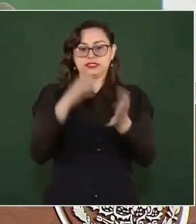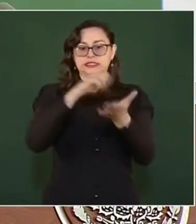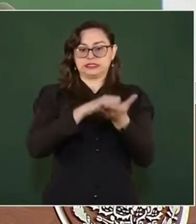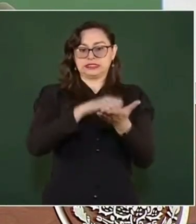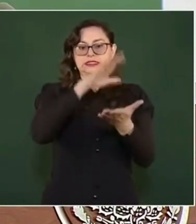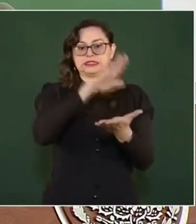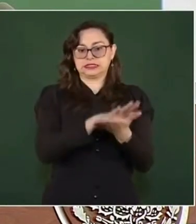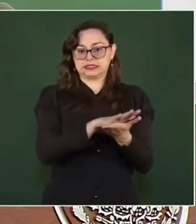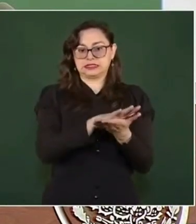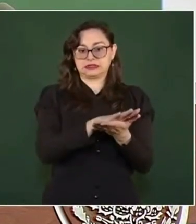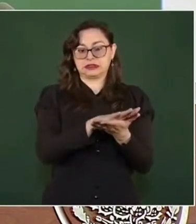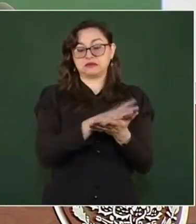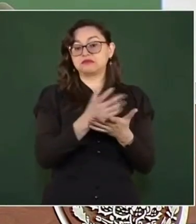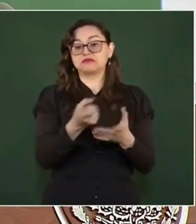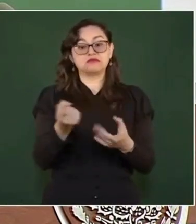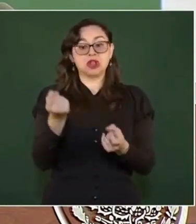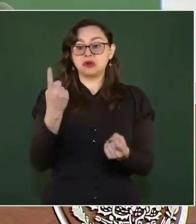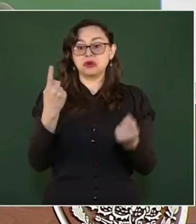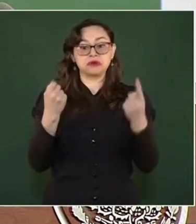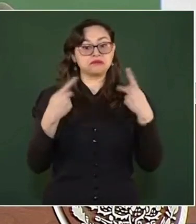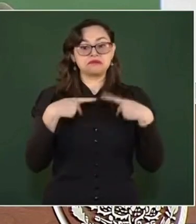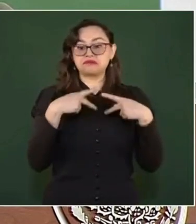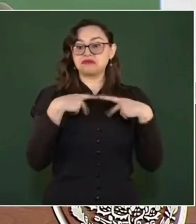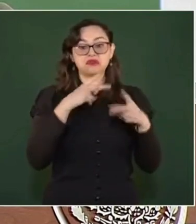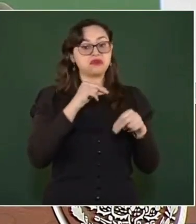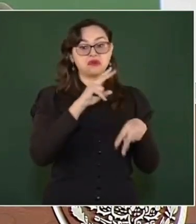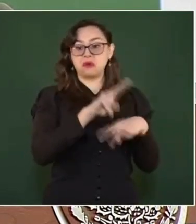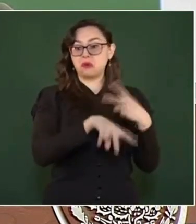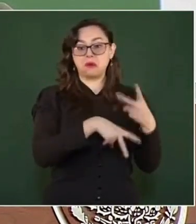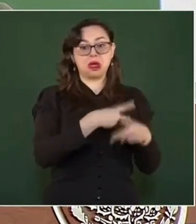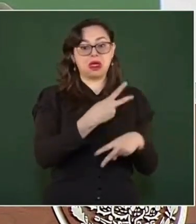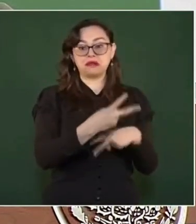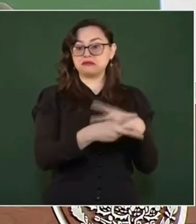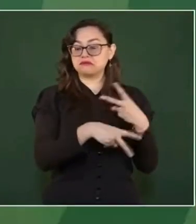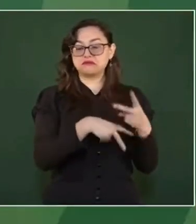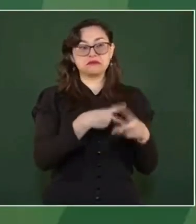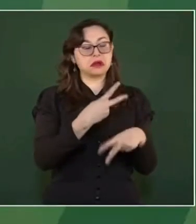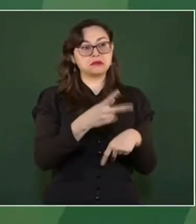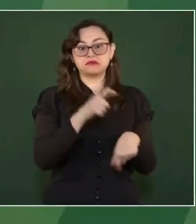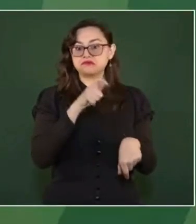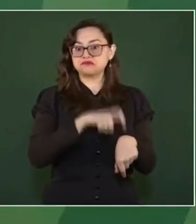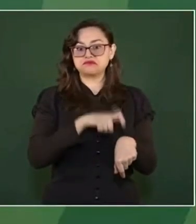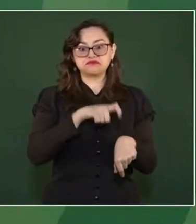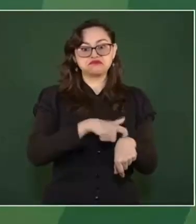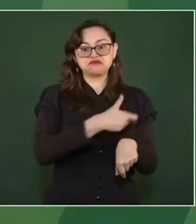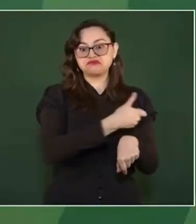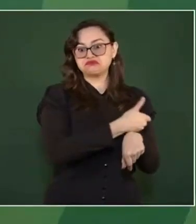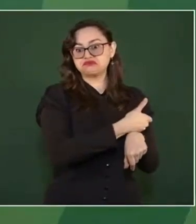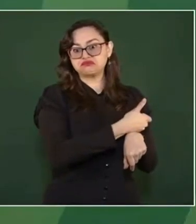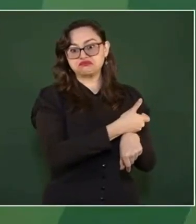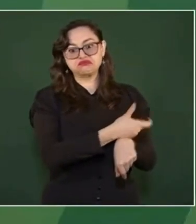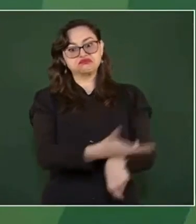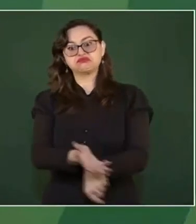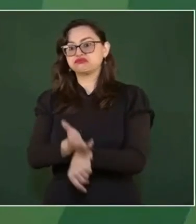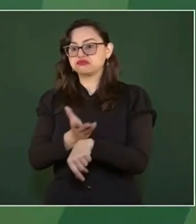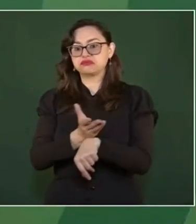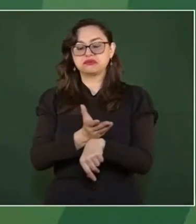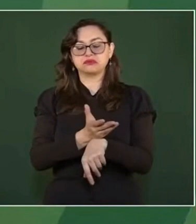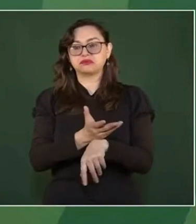No concurrieron al juicio. Y se les pasó el tiempo, están en una situación como de